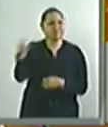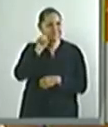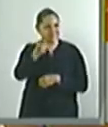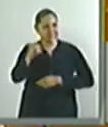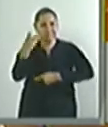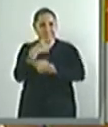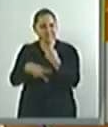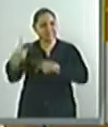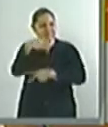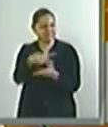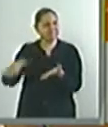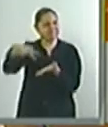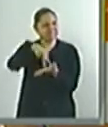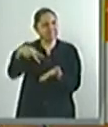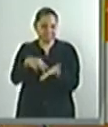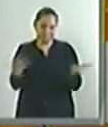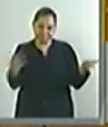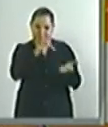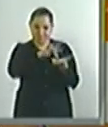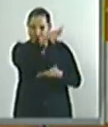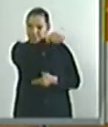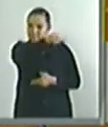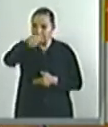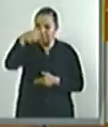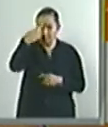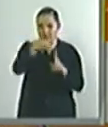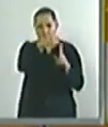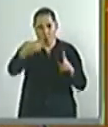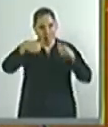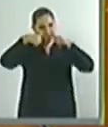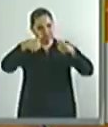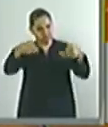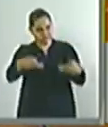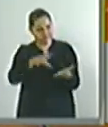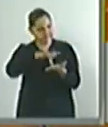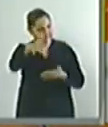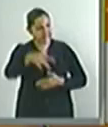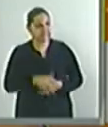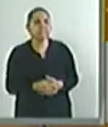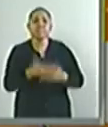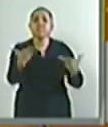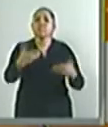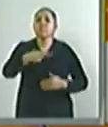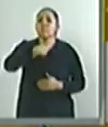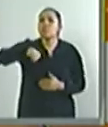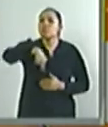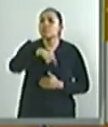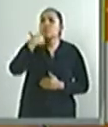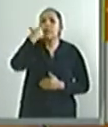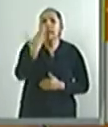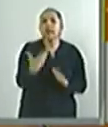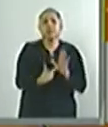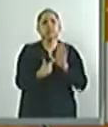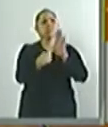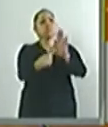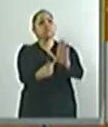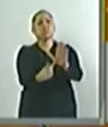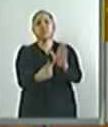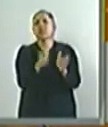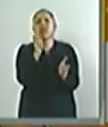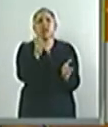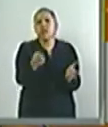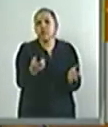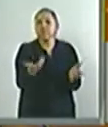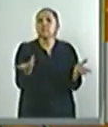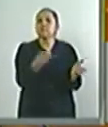nosotros presentar? Queremos presentar iniciativas relativas a varias